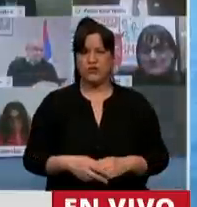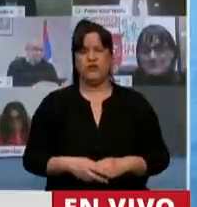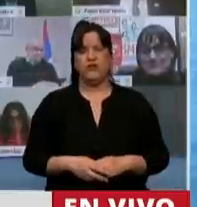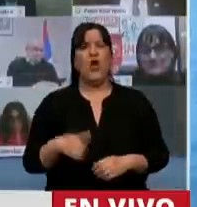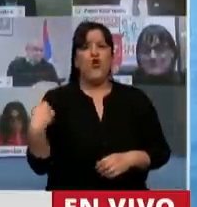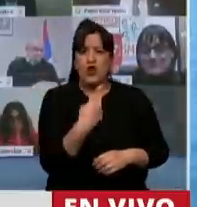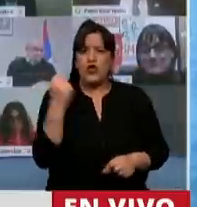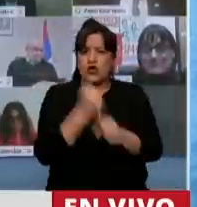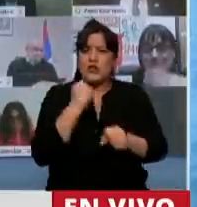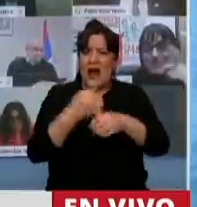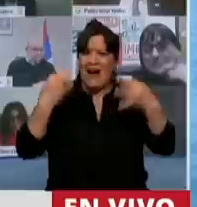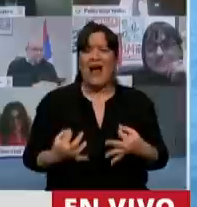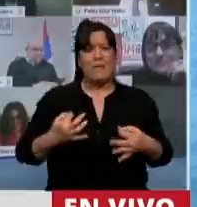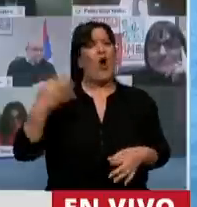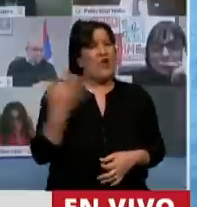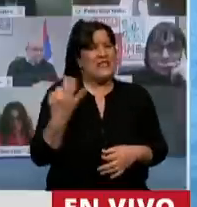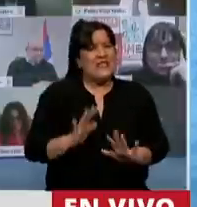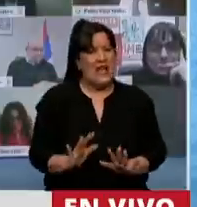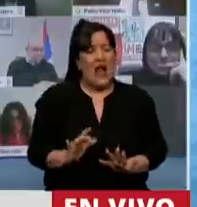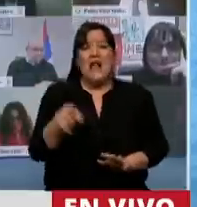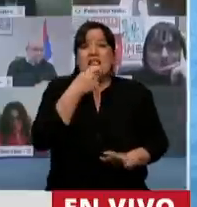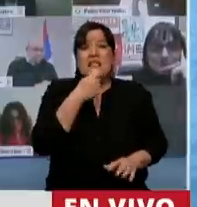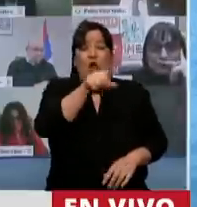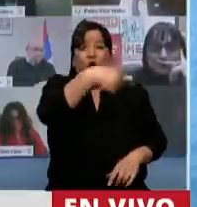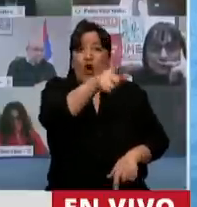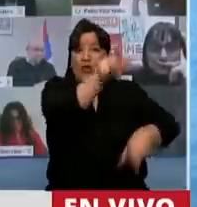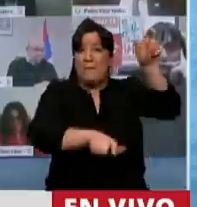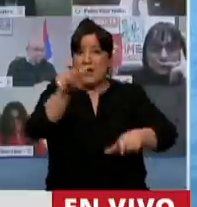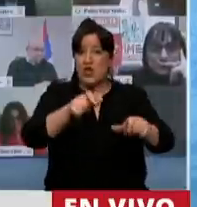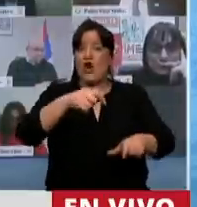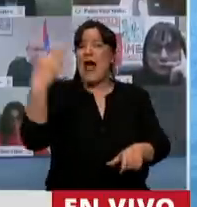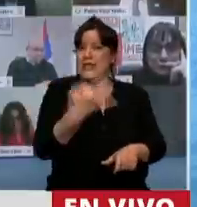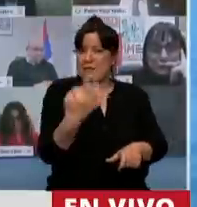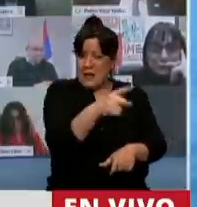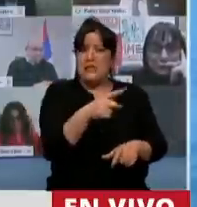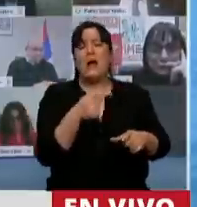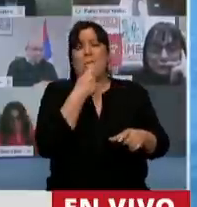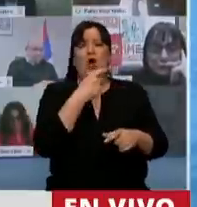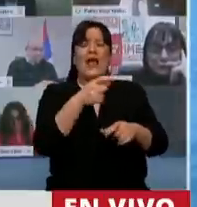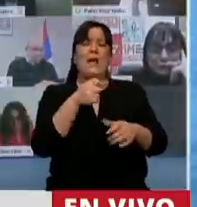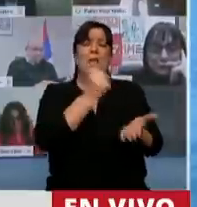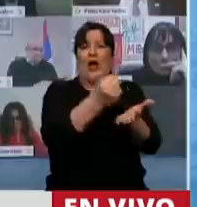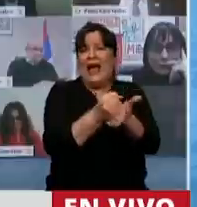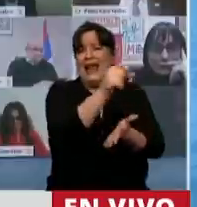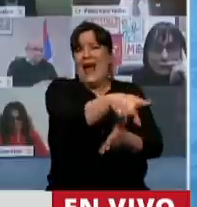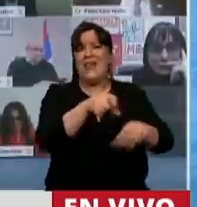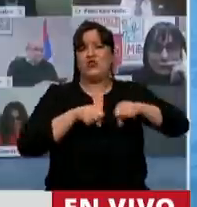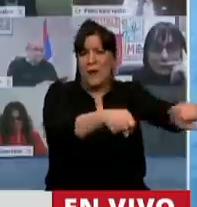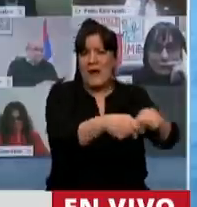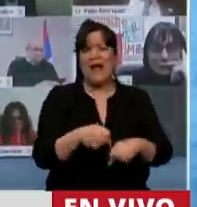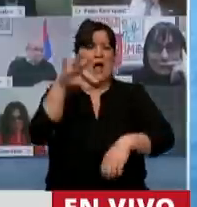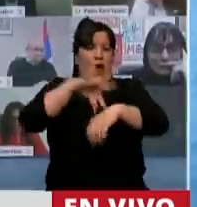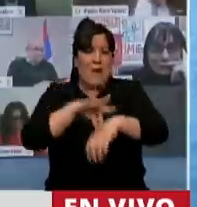Somos trabajadores esenciales, y si los demás trabajadores esenciales, la cajera del supermercado, el